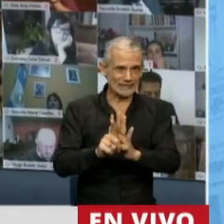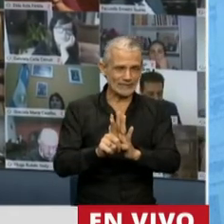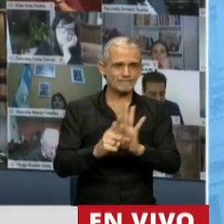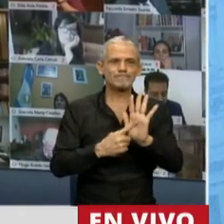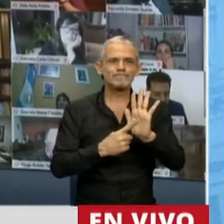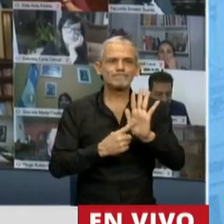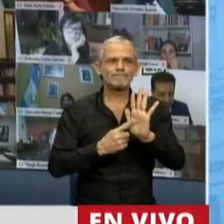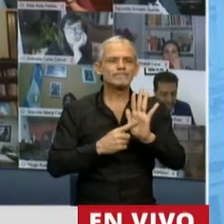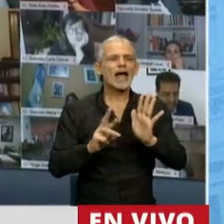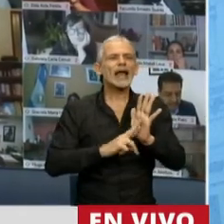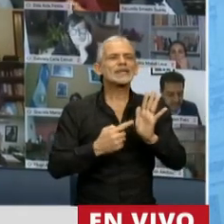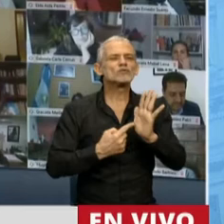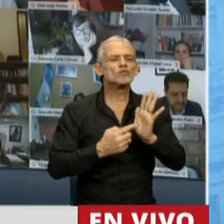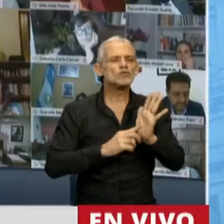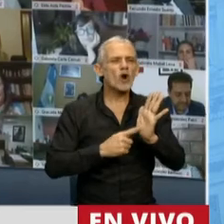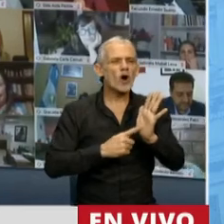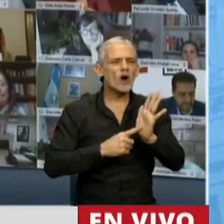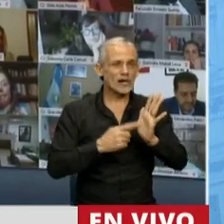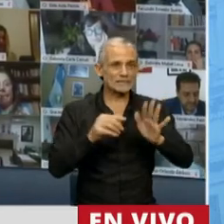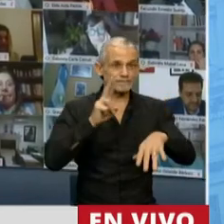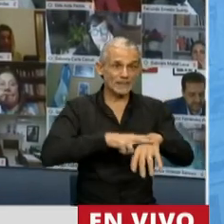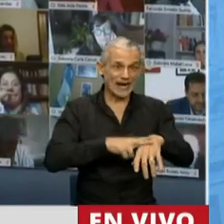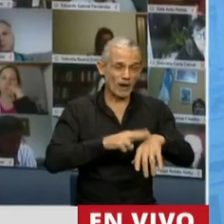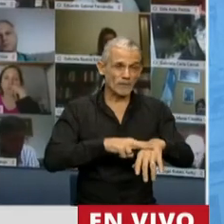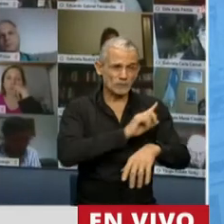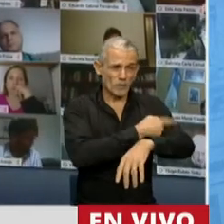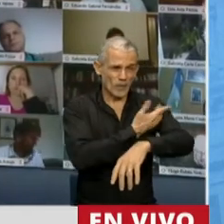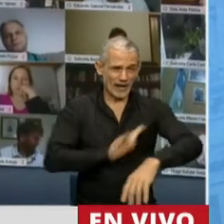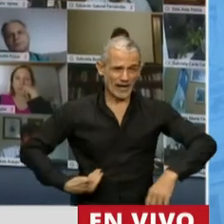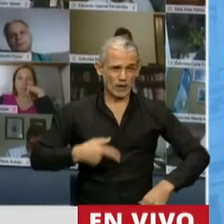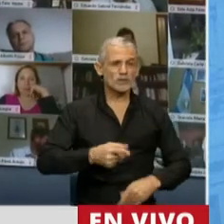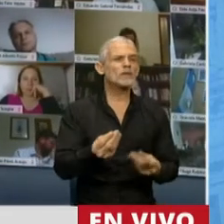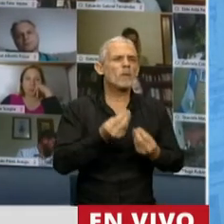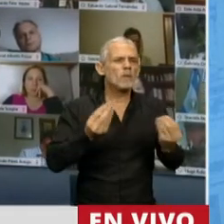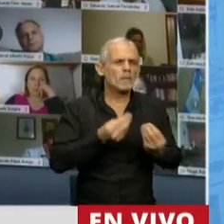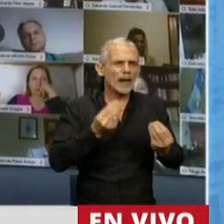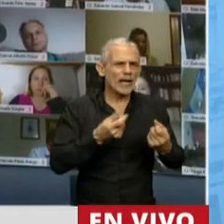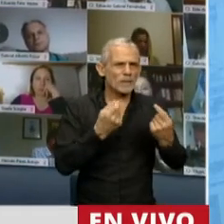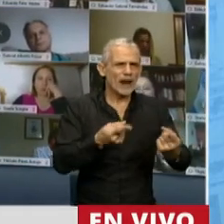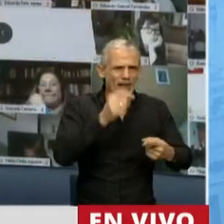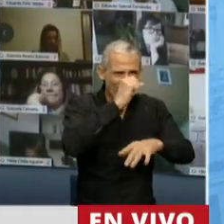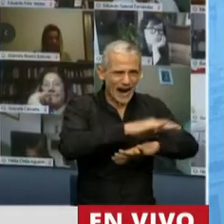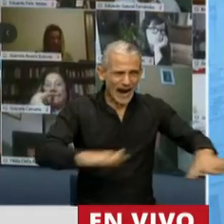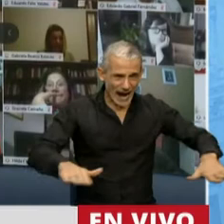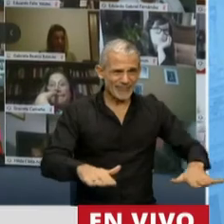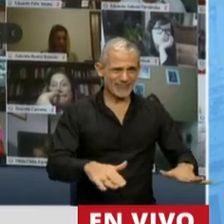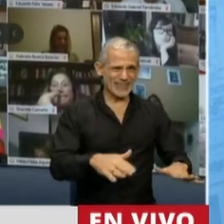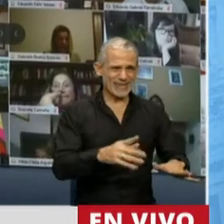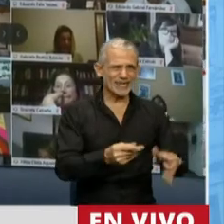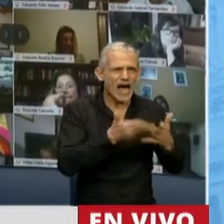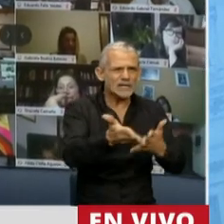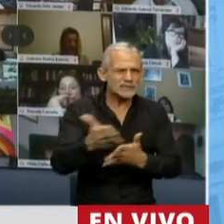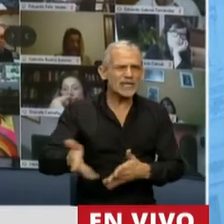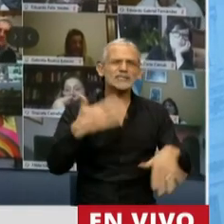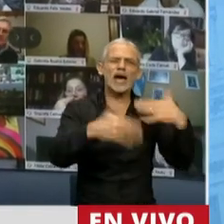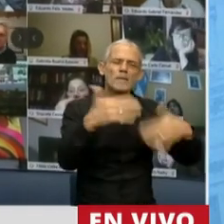resolución que establece la recomendación al Ejecutivo para que permita el acceso a los jardines de primera infancia, a los programas de asistencia